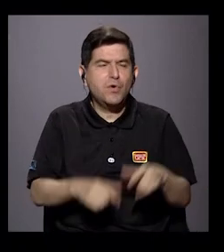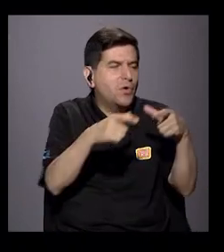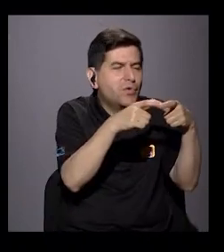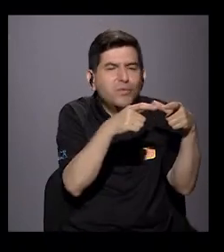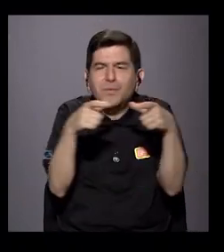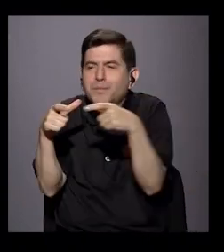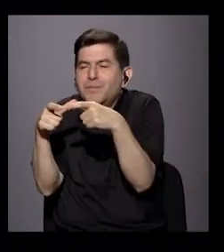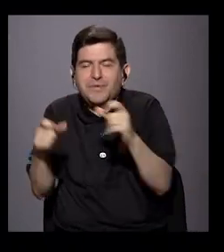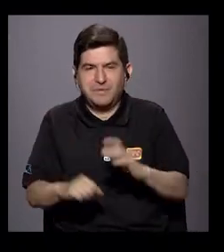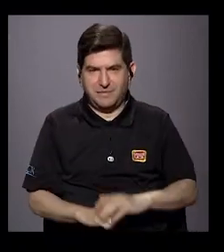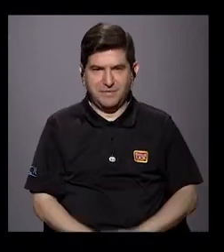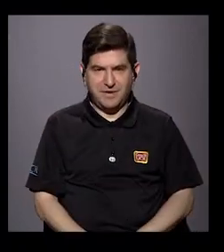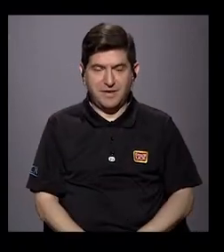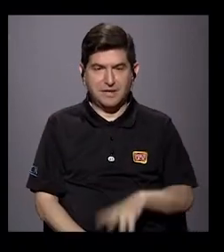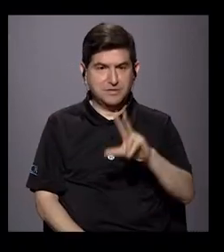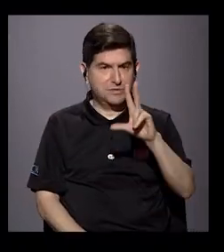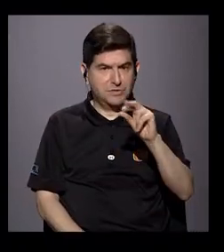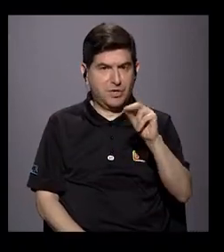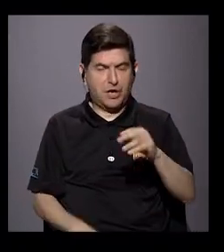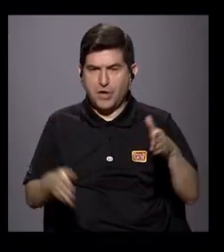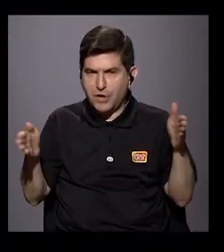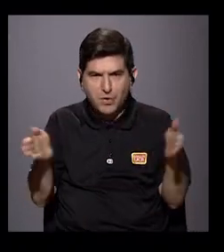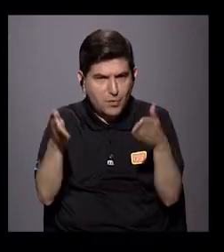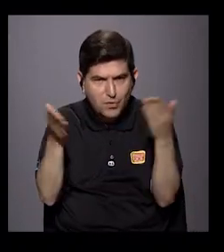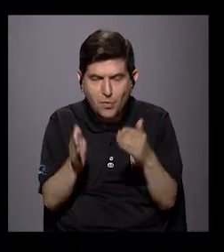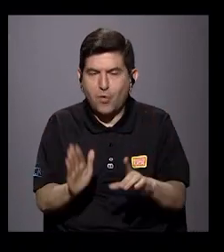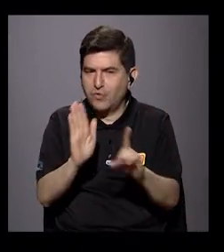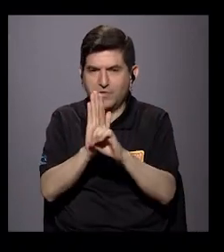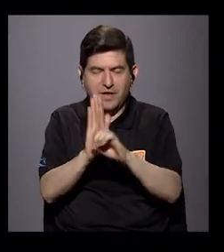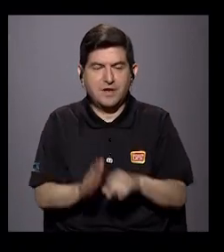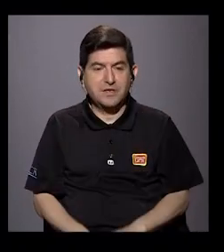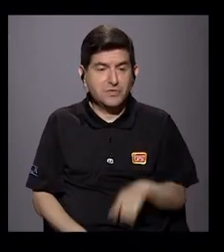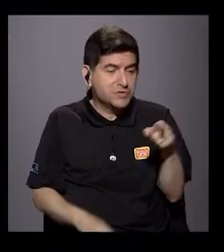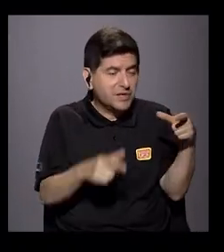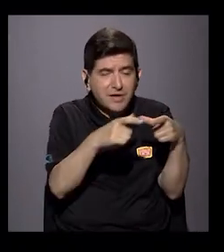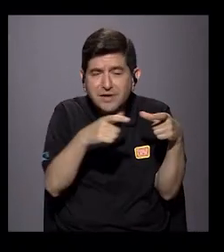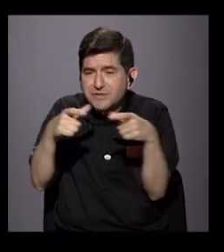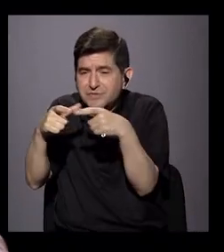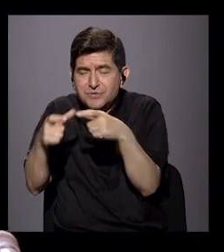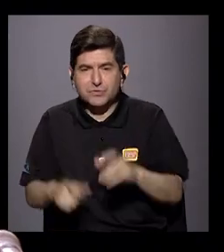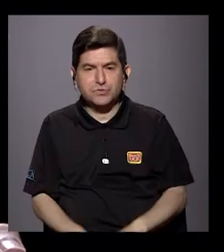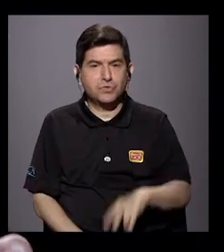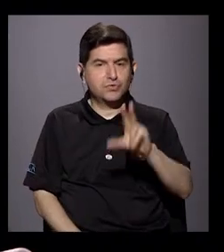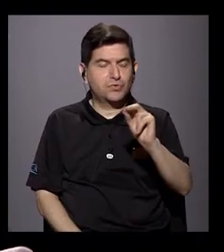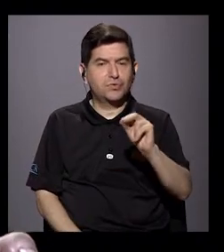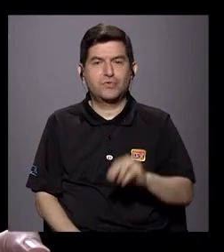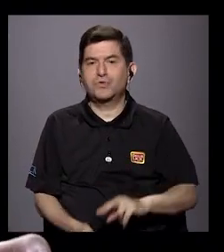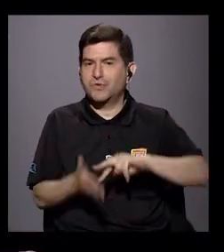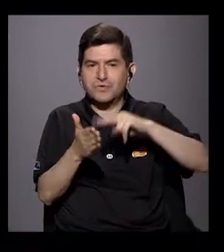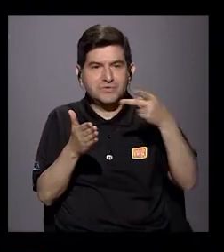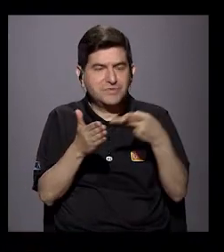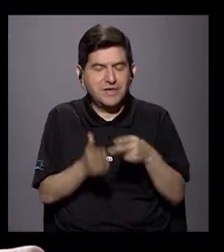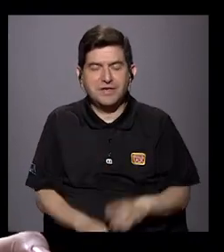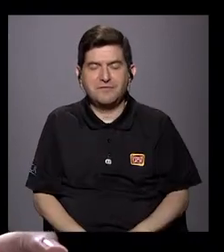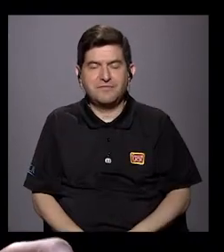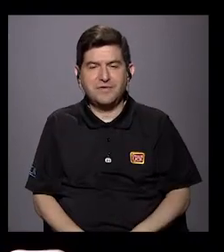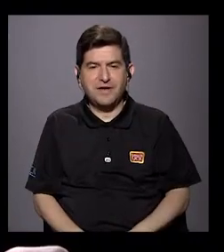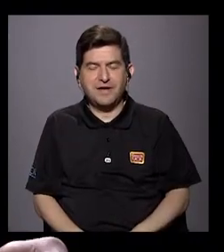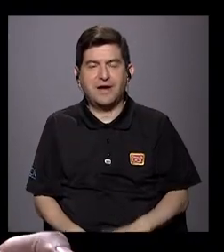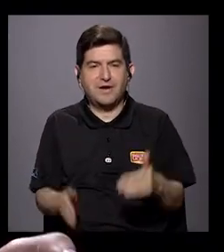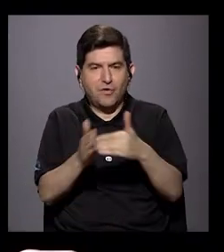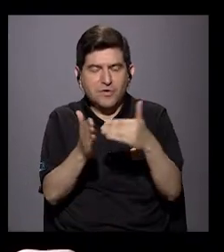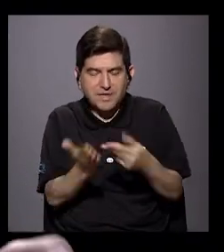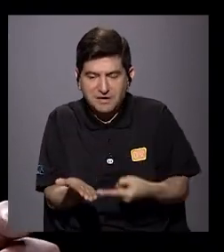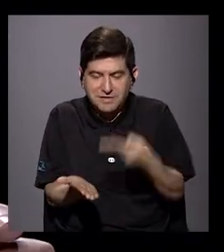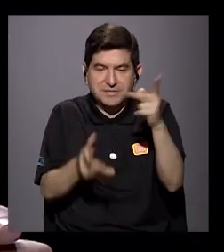que sin duda no son los que están propagando derechos, porque esos guetos hoy por hoy no están dándole reivindicación a